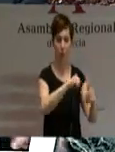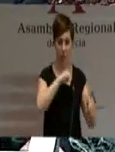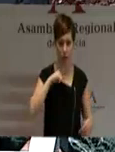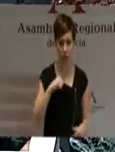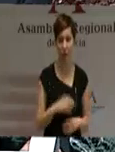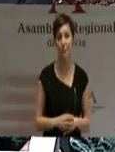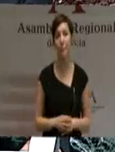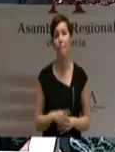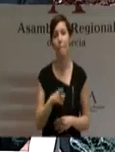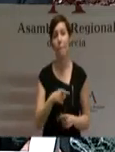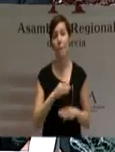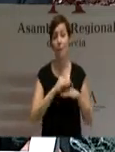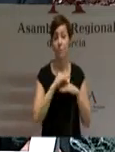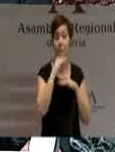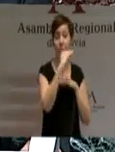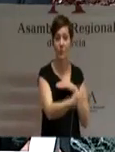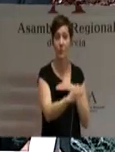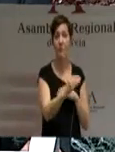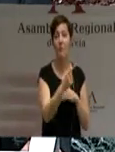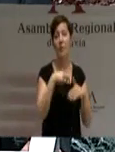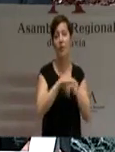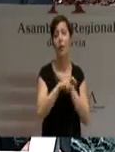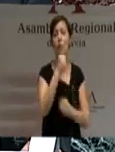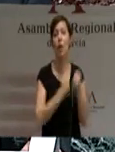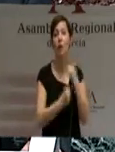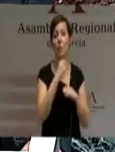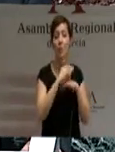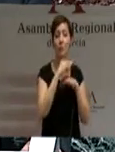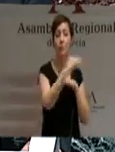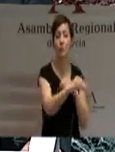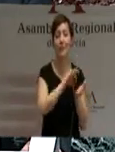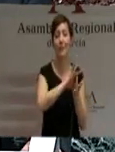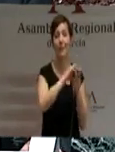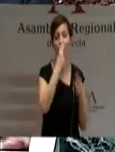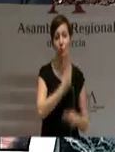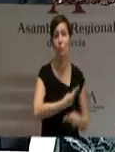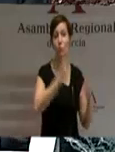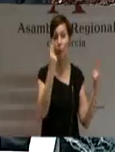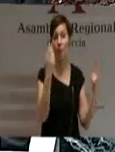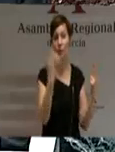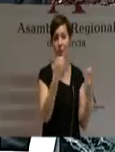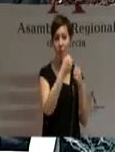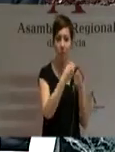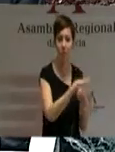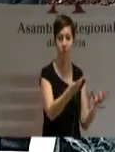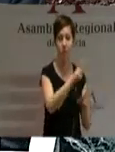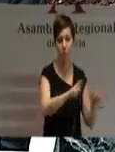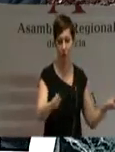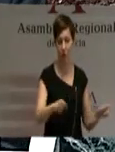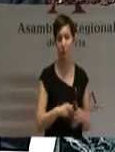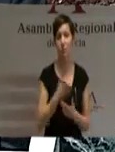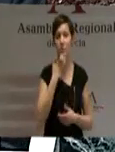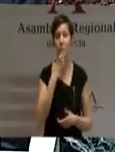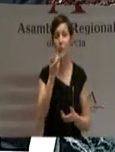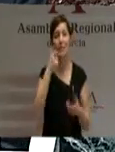a las autonomías los recursos económicos para financiar los servicios públicos que estas prestan, de tal forma que servicios como la